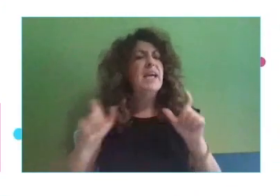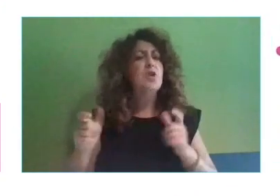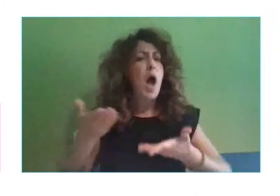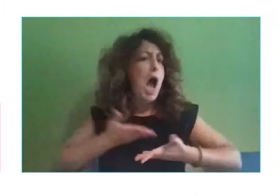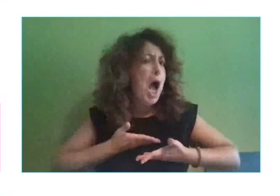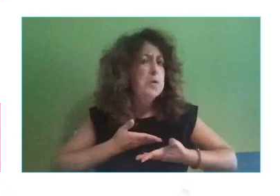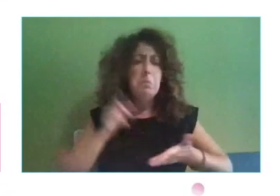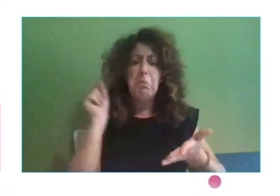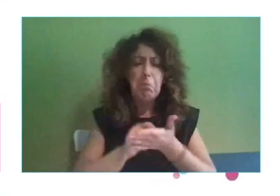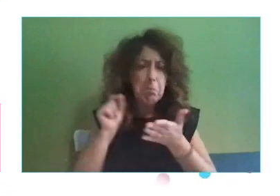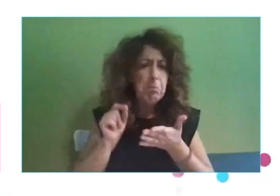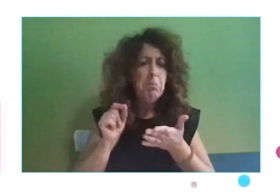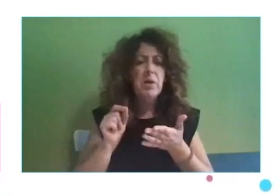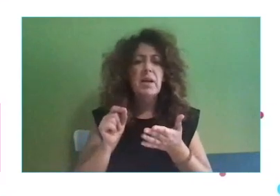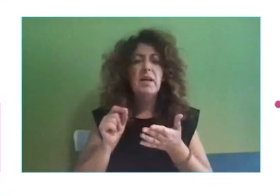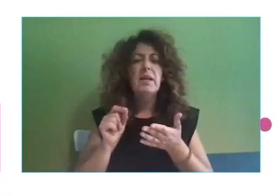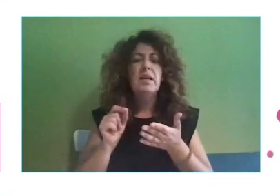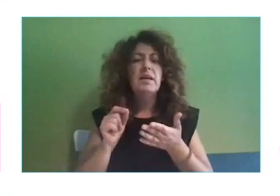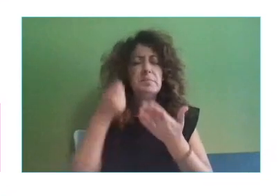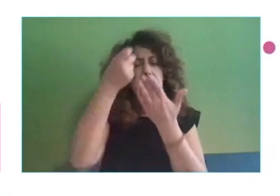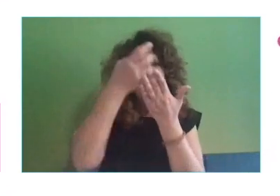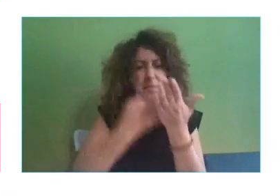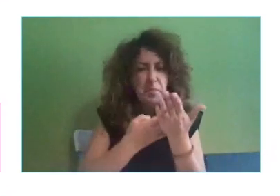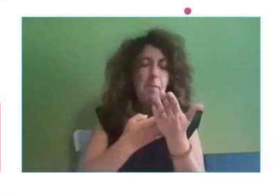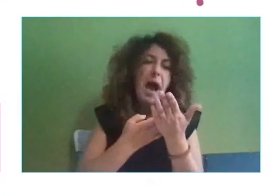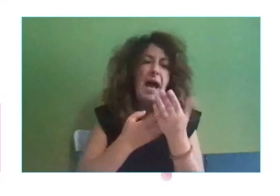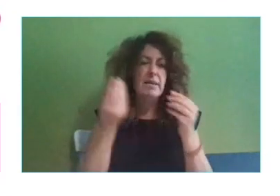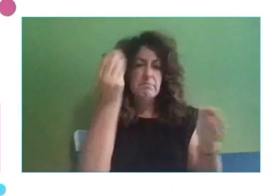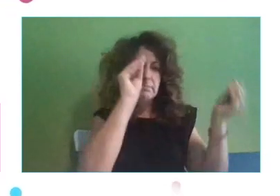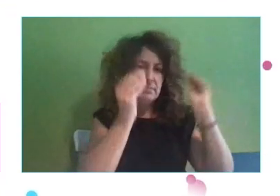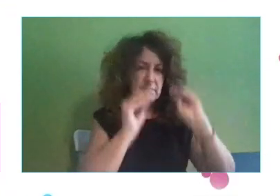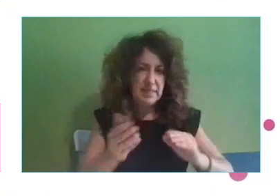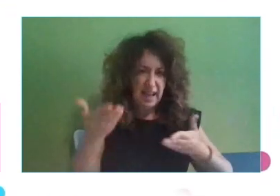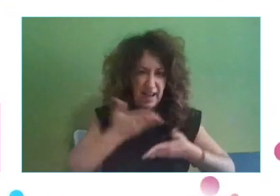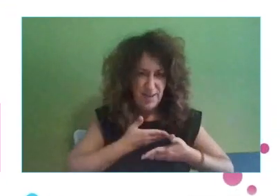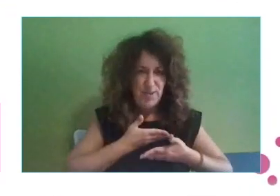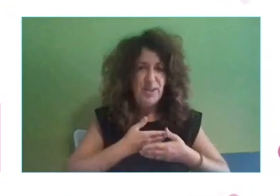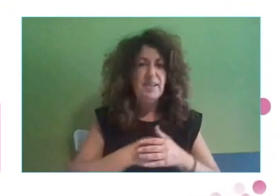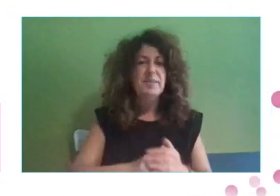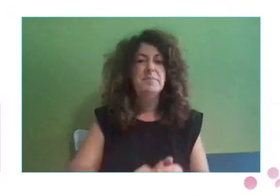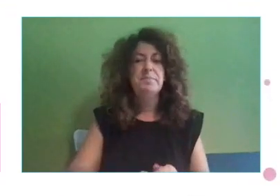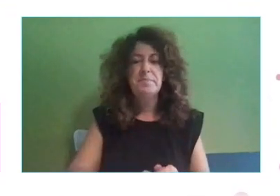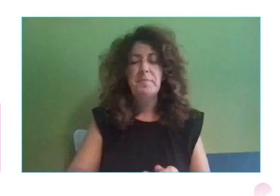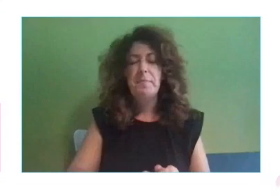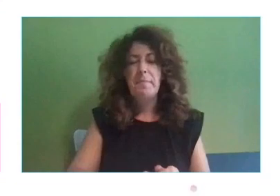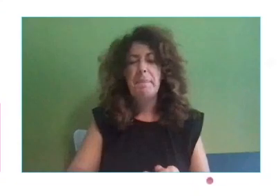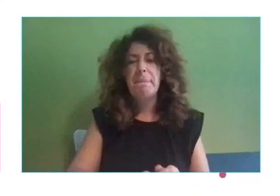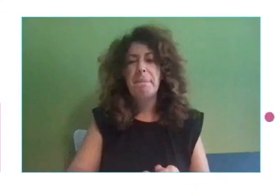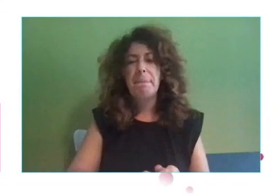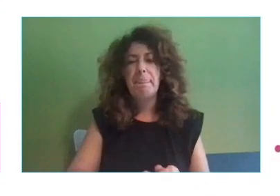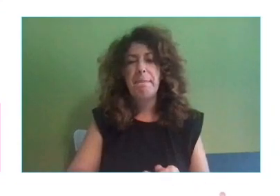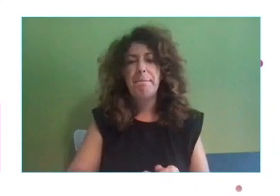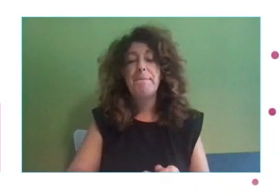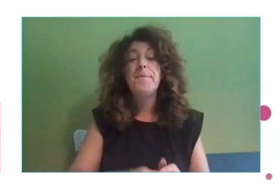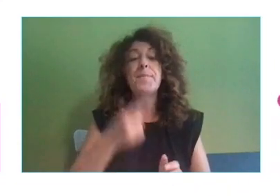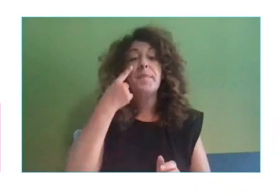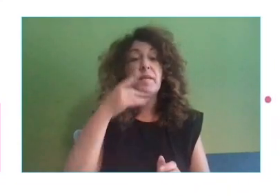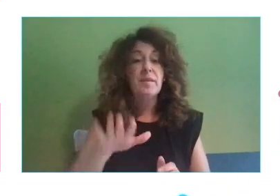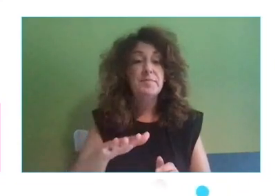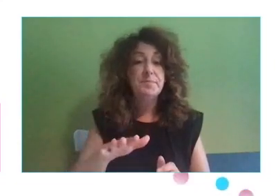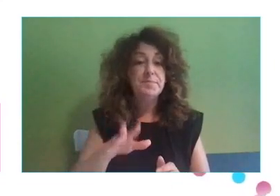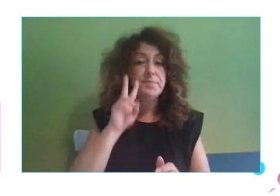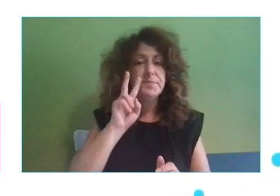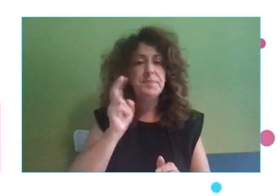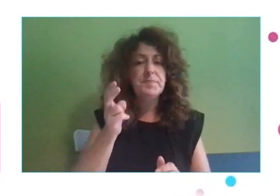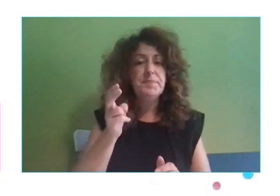esquema de estrellitas, pues te permite montar tu mueble. Fijaros Upwork, fijaros Fiverr